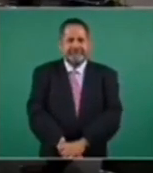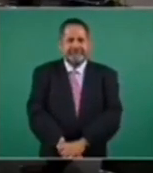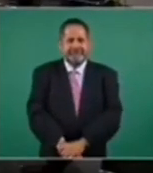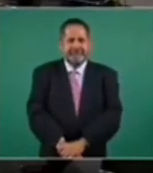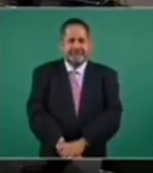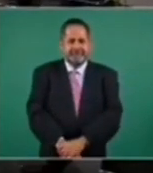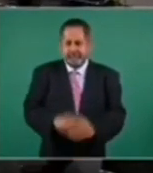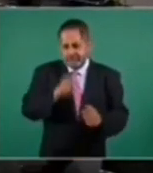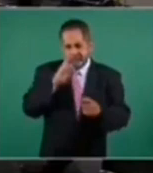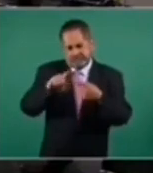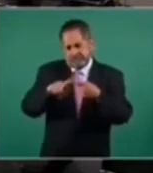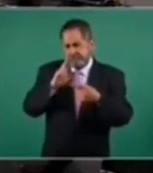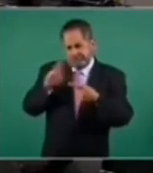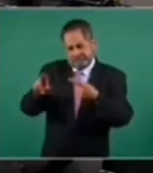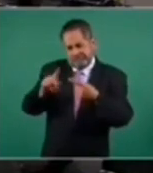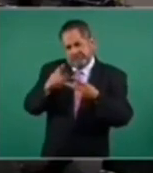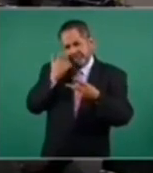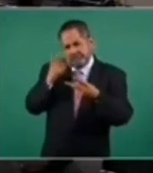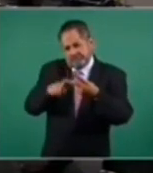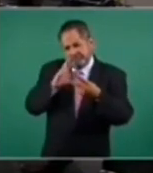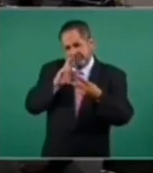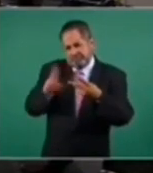Y también, si quieres, lo segundo.